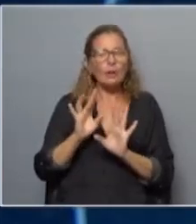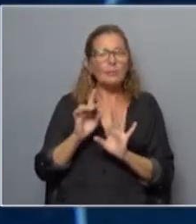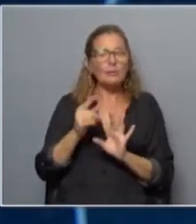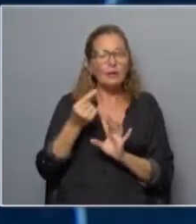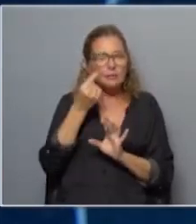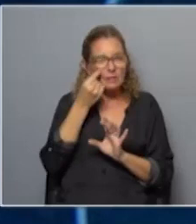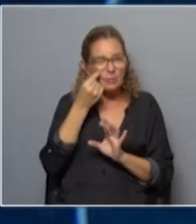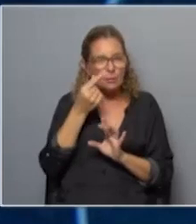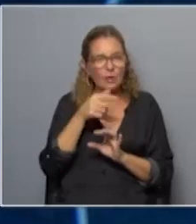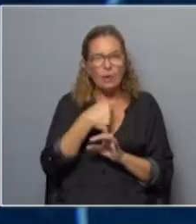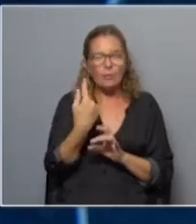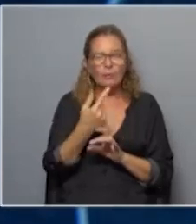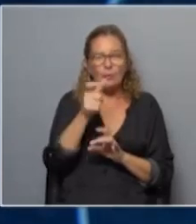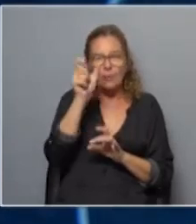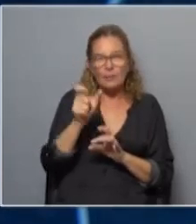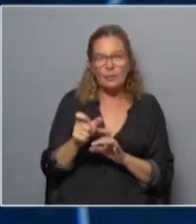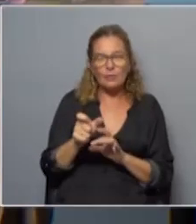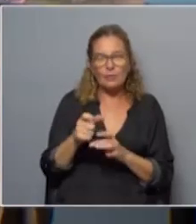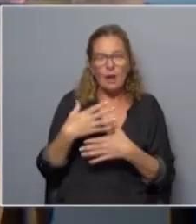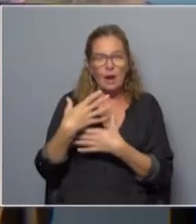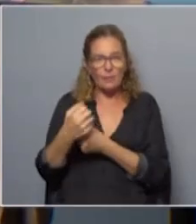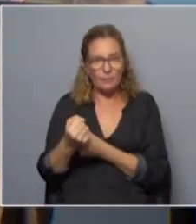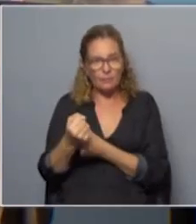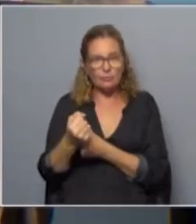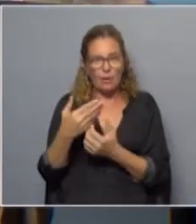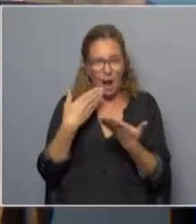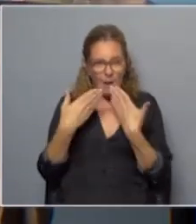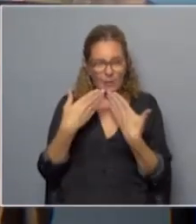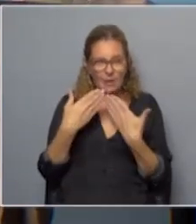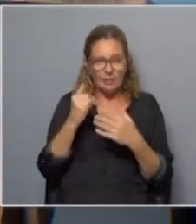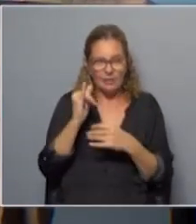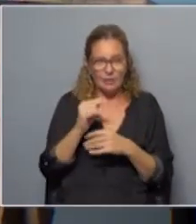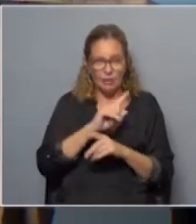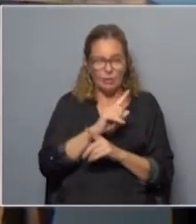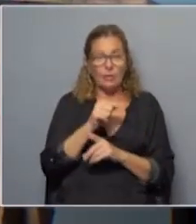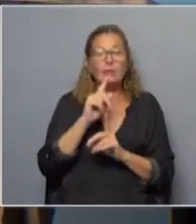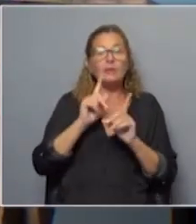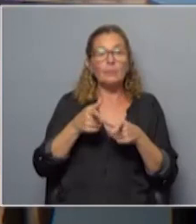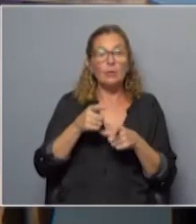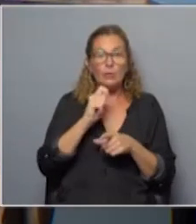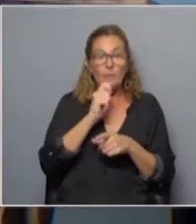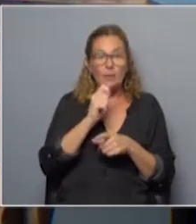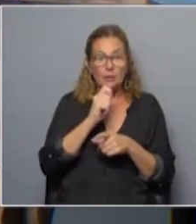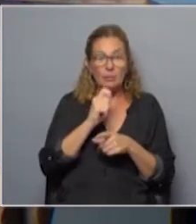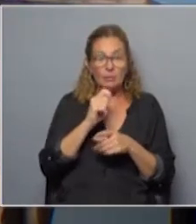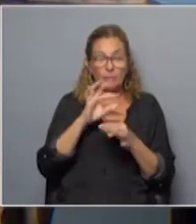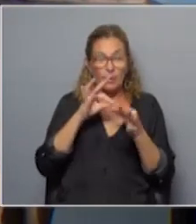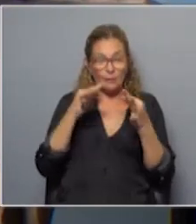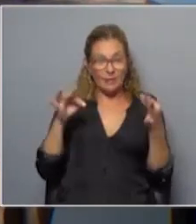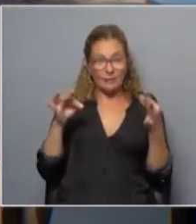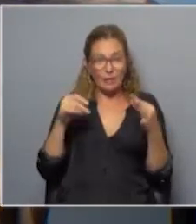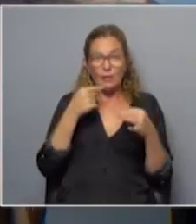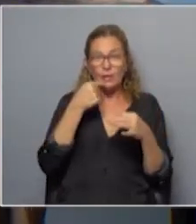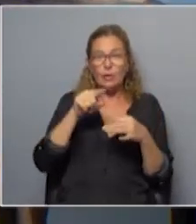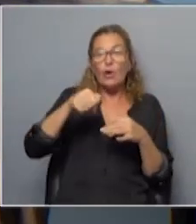testimonios es decir cuando alguien un actor a favor del sí o a favor del no habla sino también cuando el periodista parafrasea lo que dijo